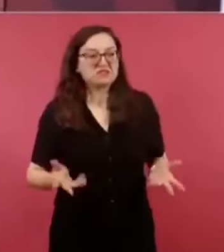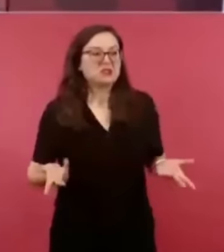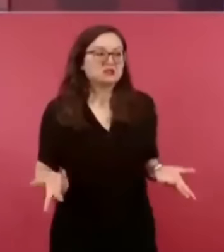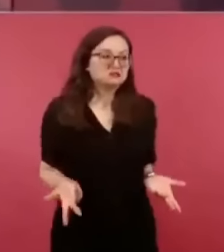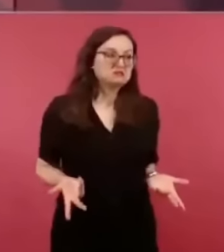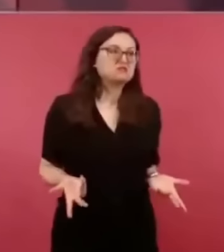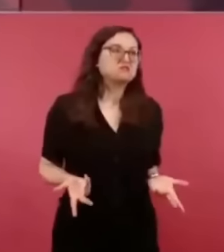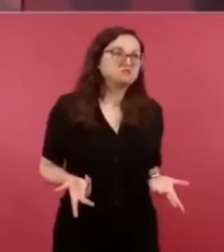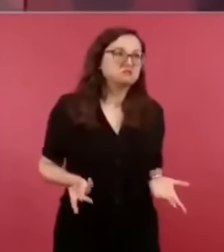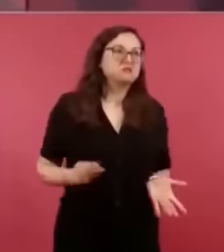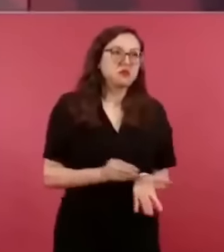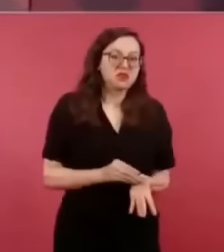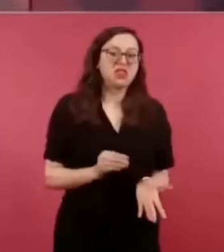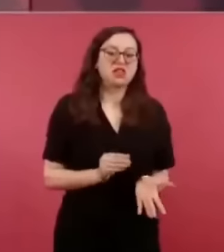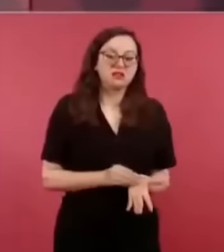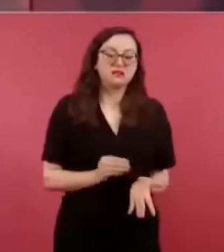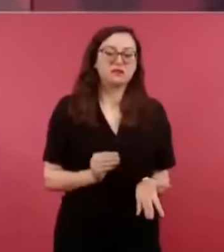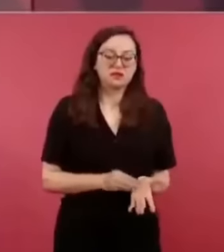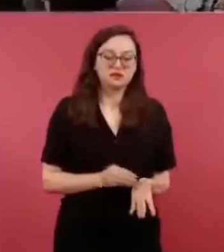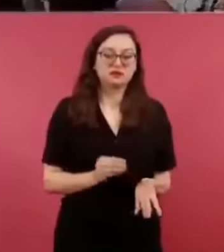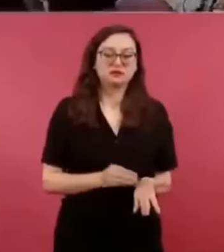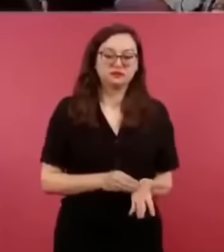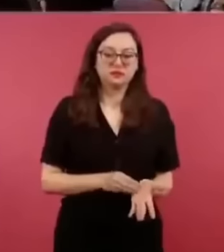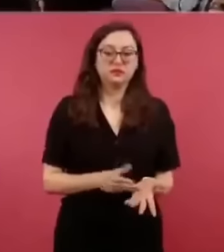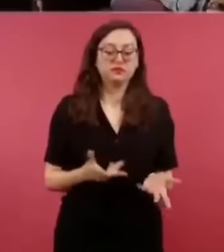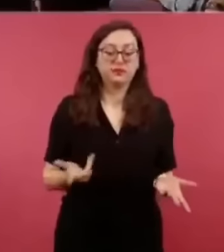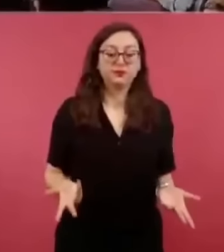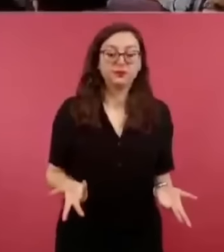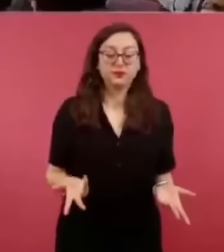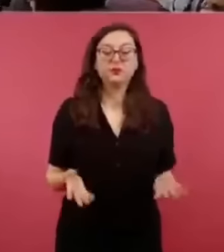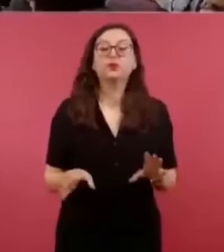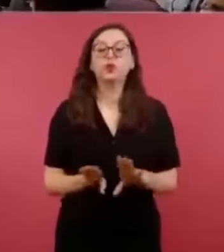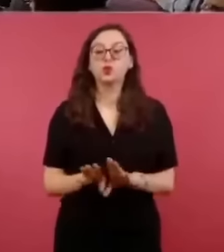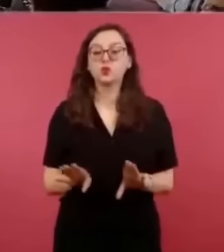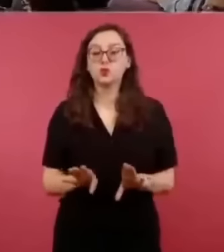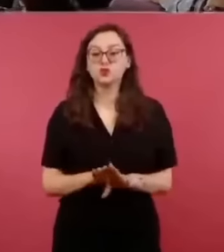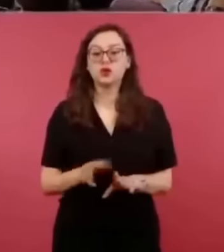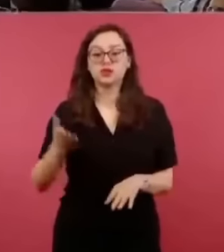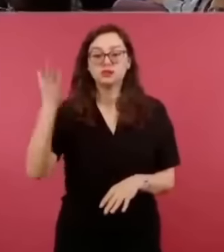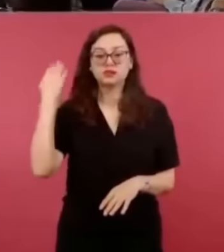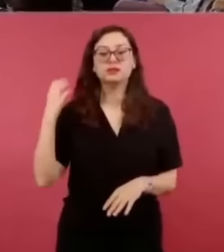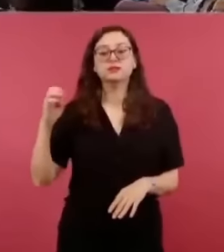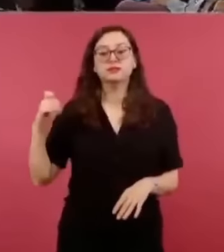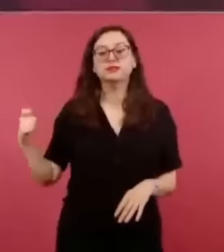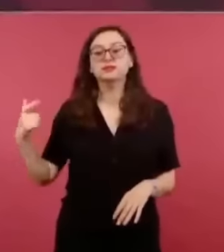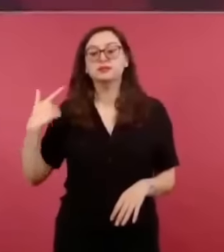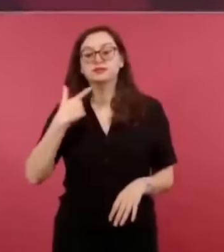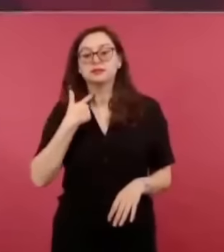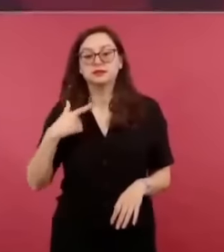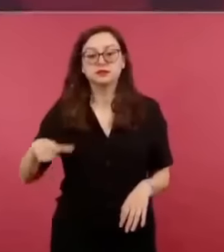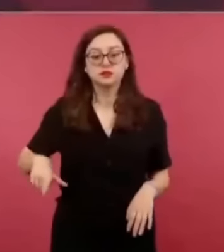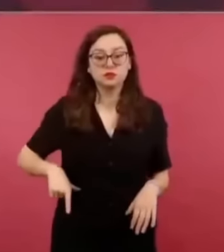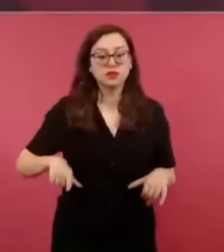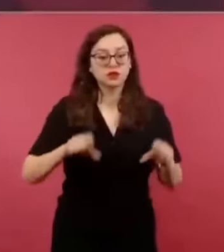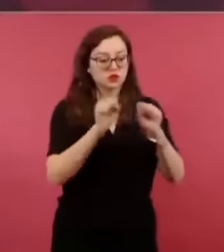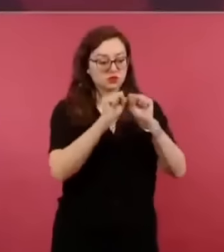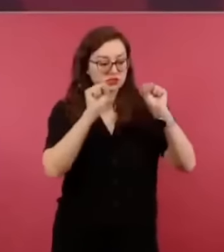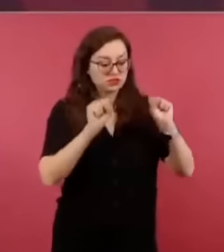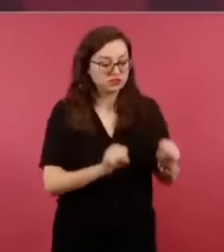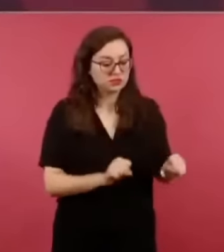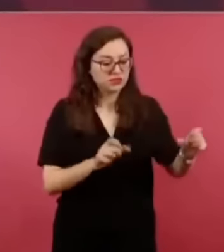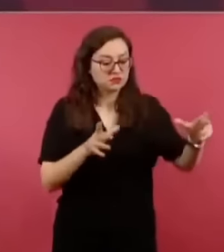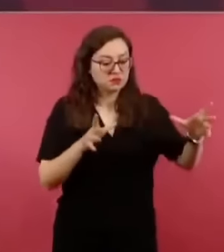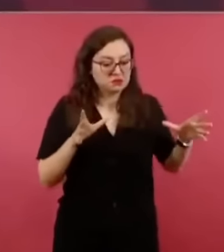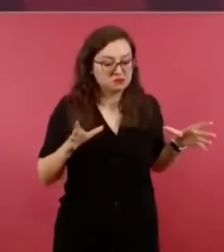visible, porque le convenía al régimen, pues no